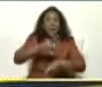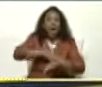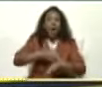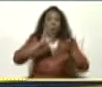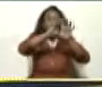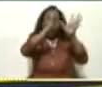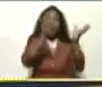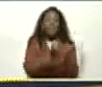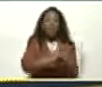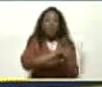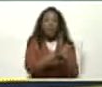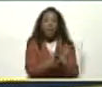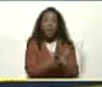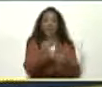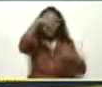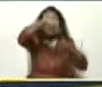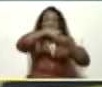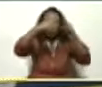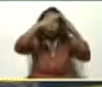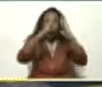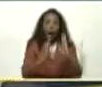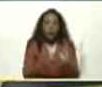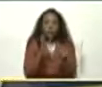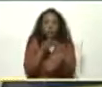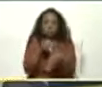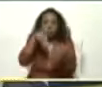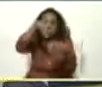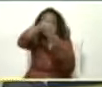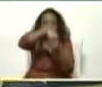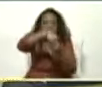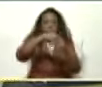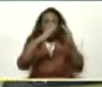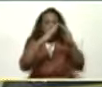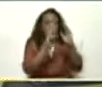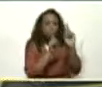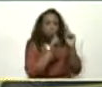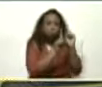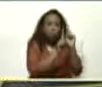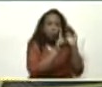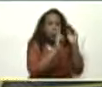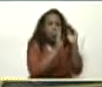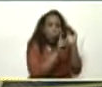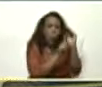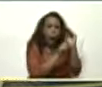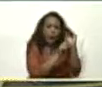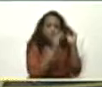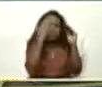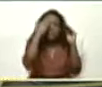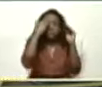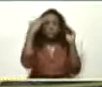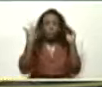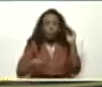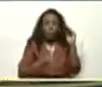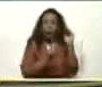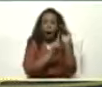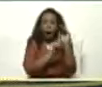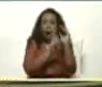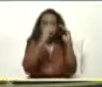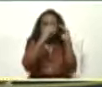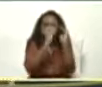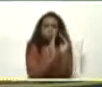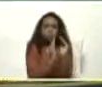la pandemia En el mundo Pero Hay un aparatico Pásame mi teléfono